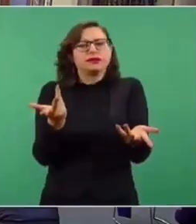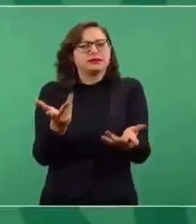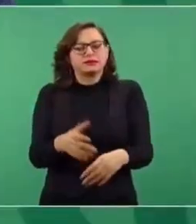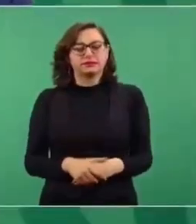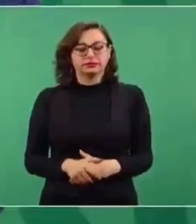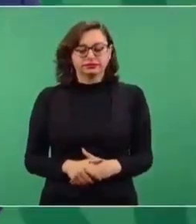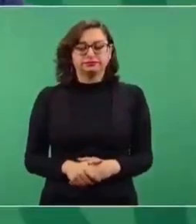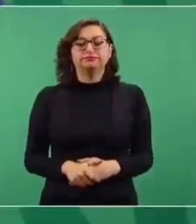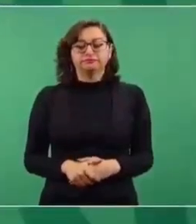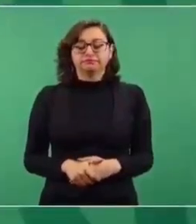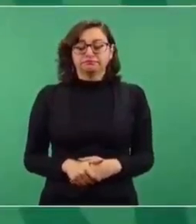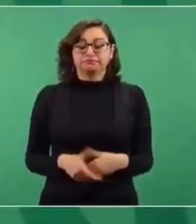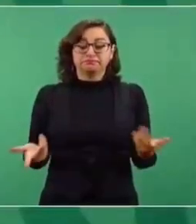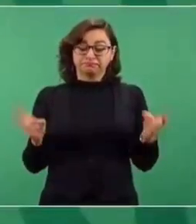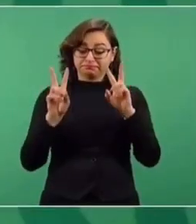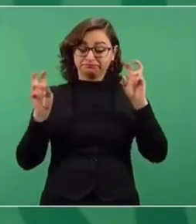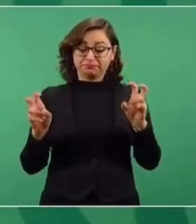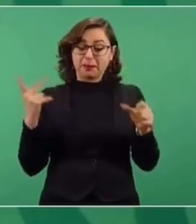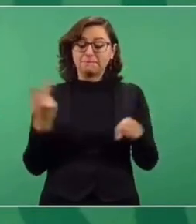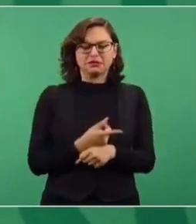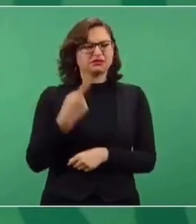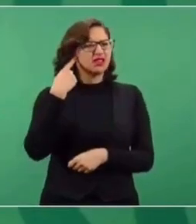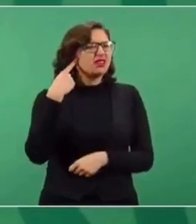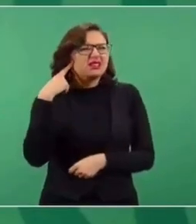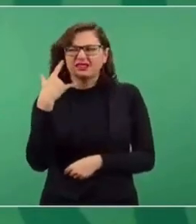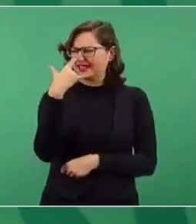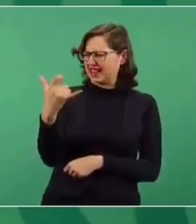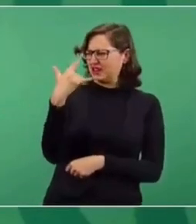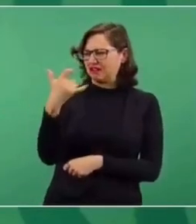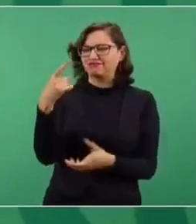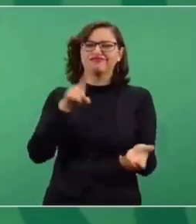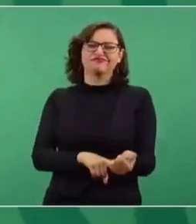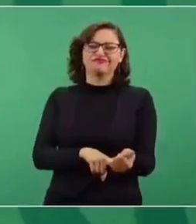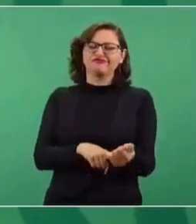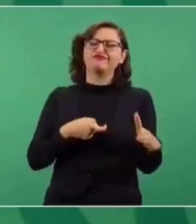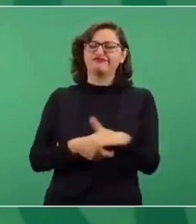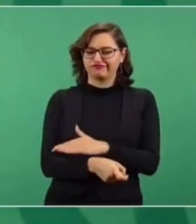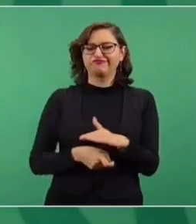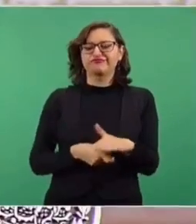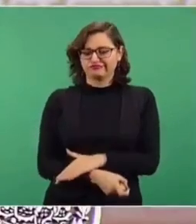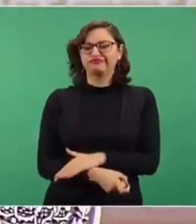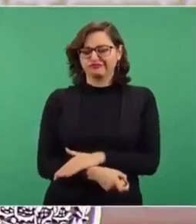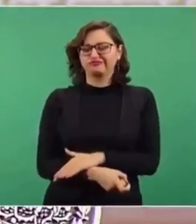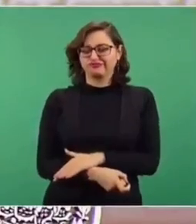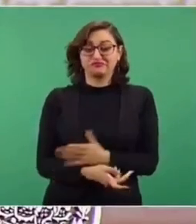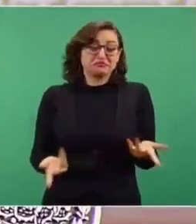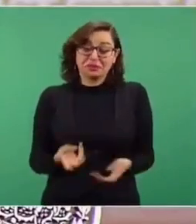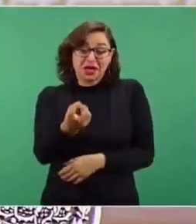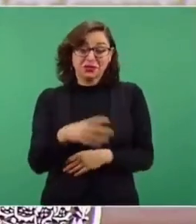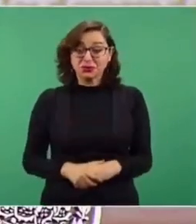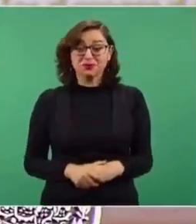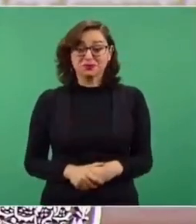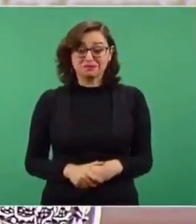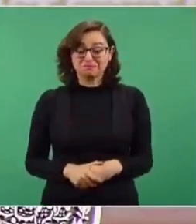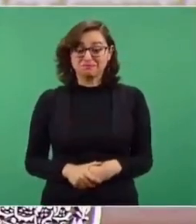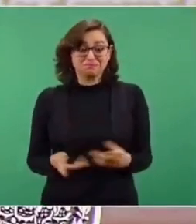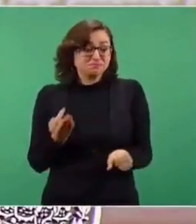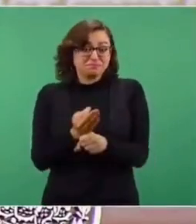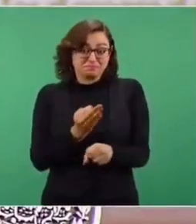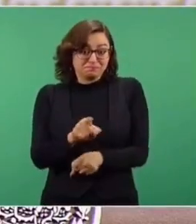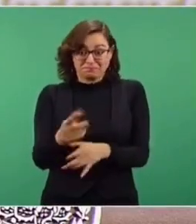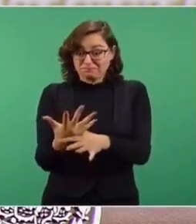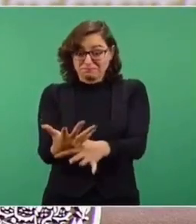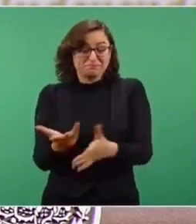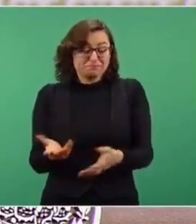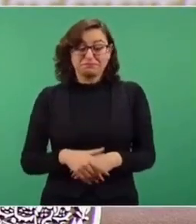Hay un dicho que dice que lo que no suena lógico, suena metálico. Y esto es lo que aplica para el caso